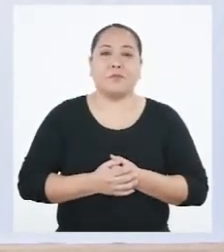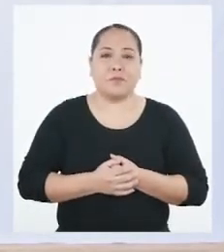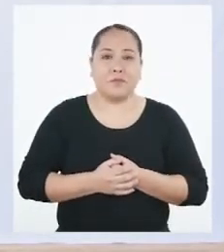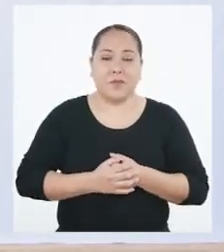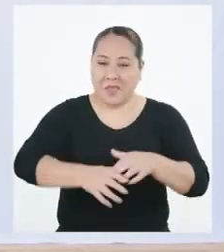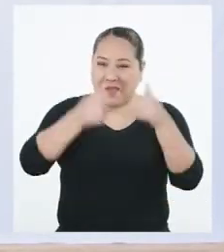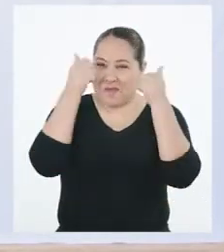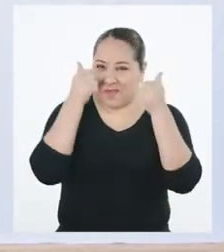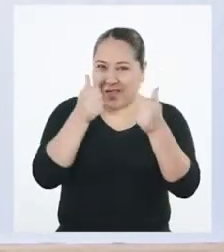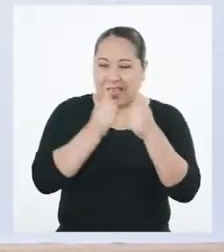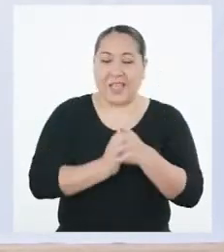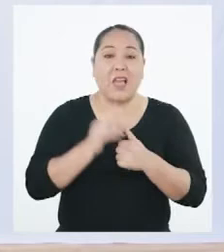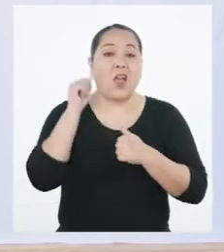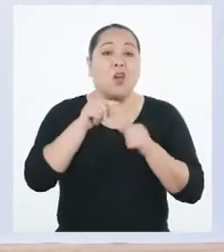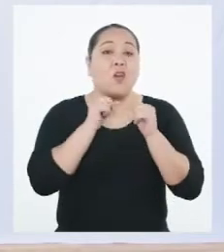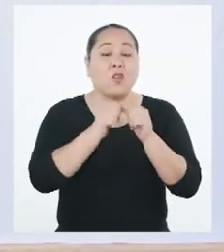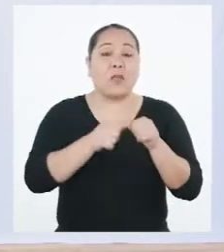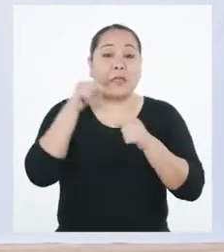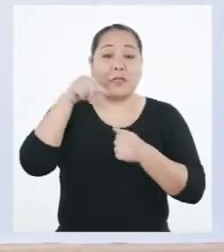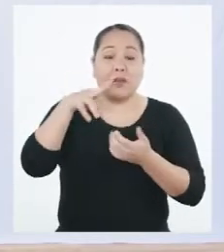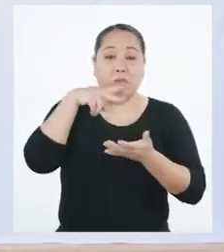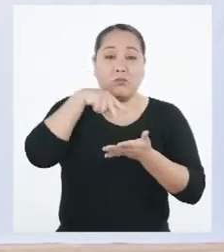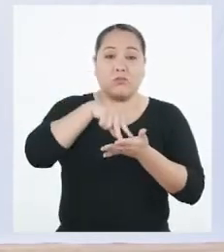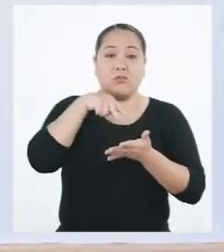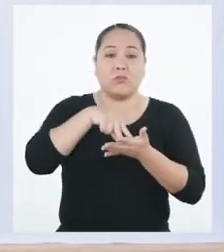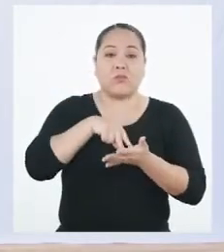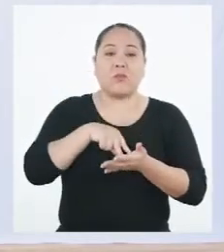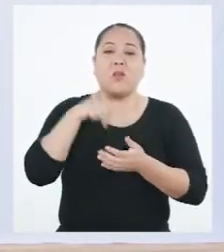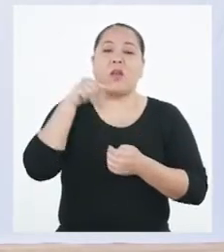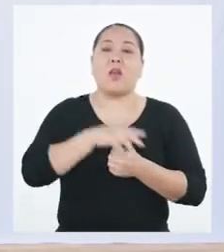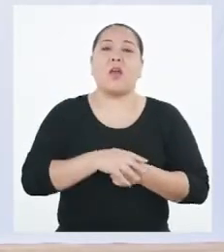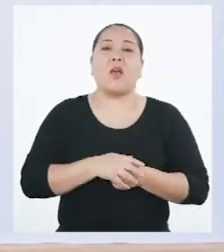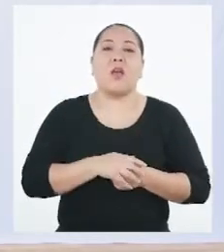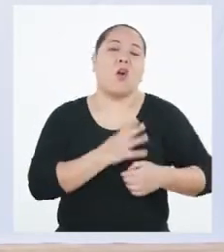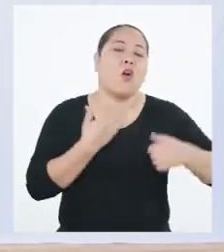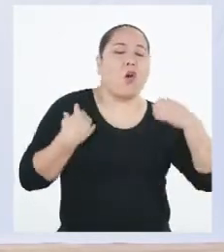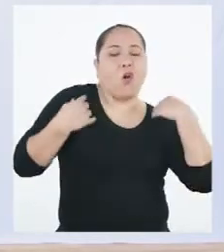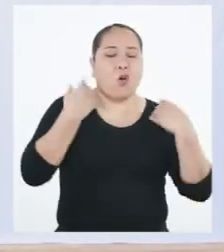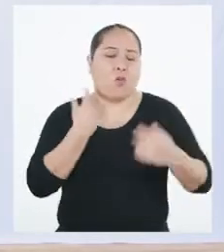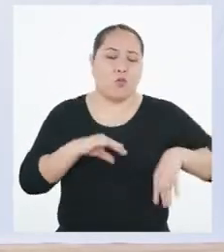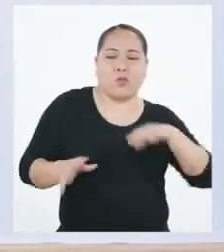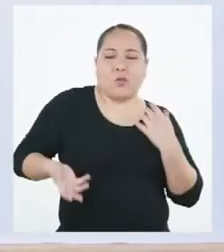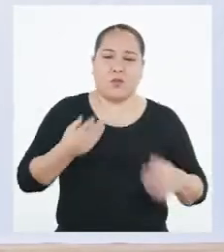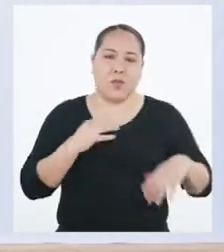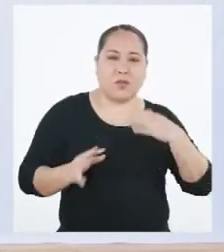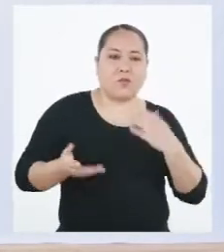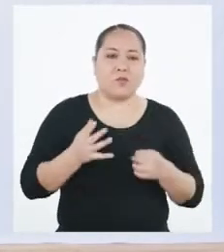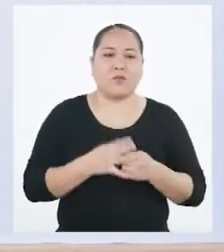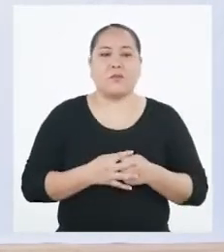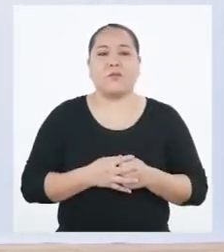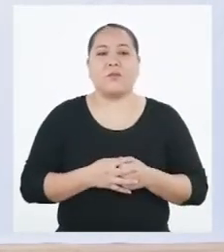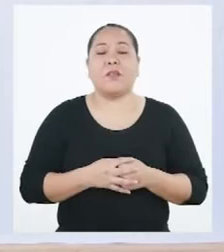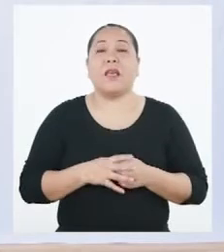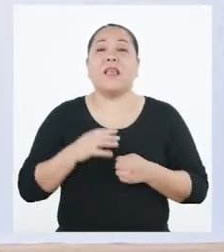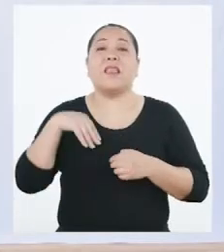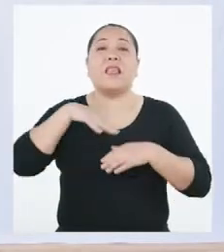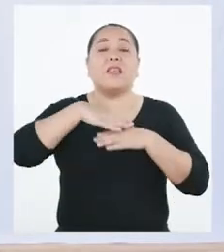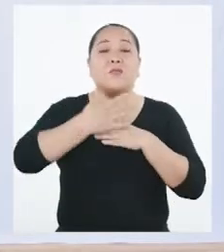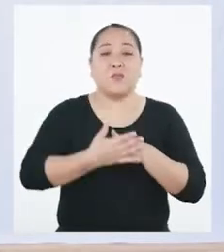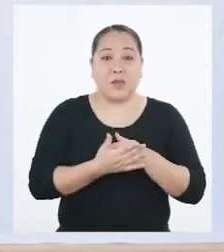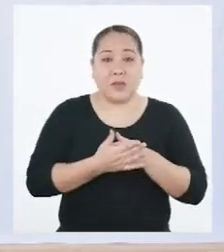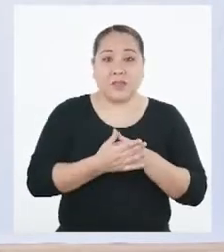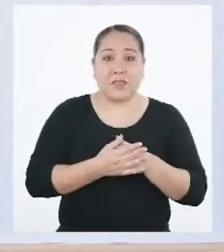Muy bien. Mantenemos esta posición y soltamos nuestros hombros y brazos. Después